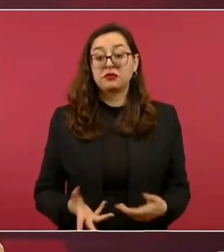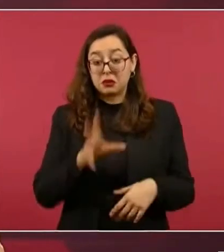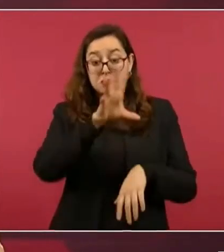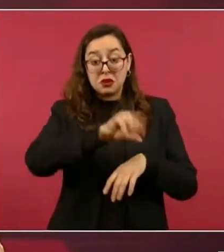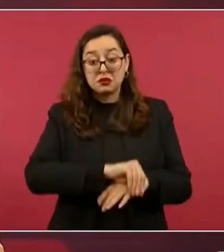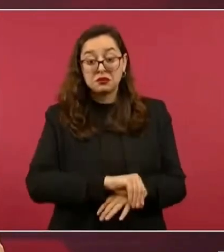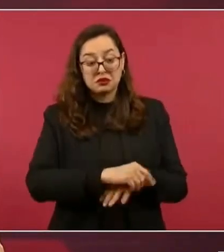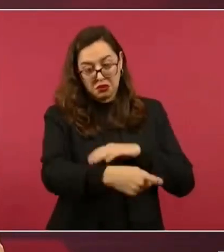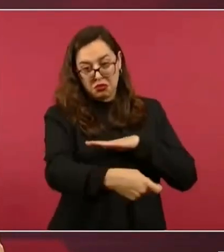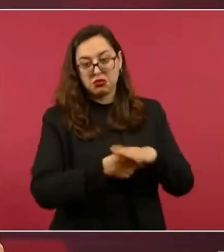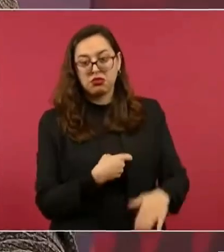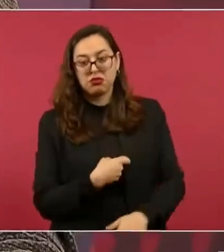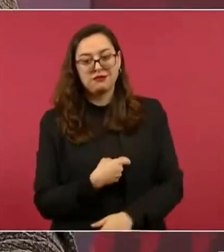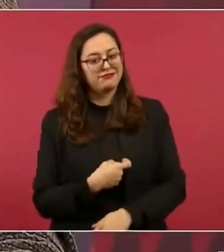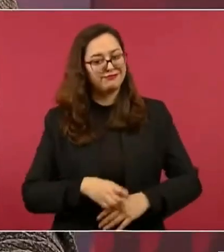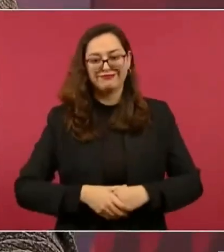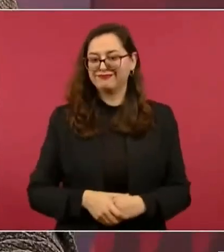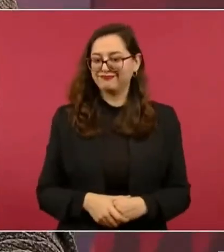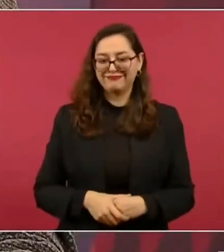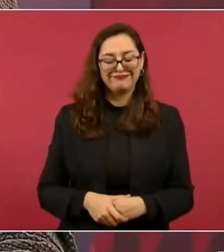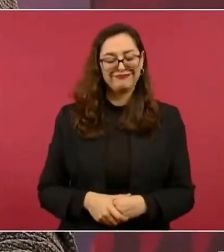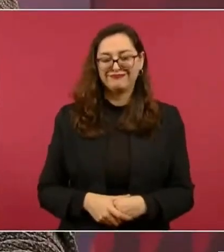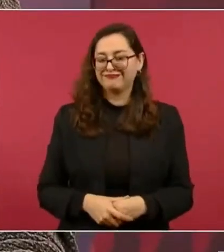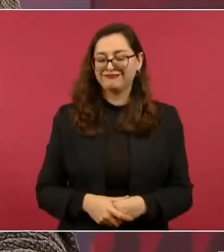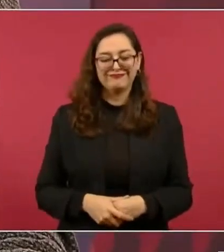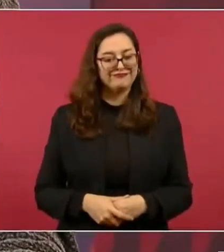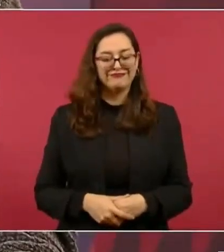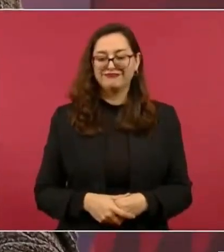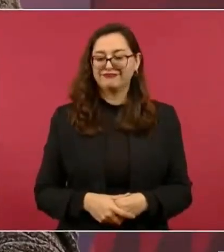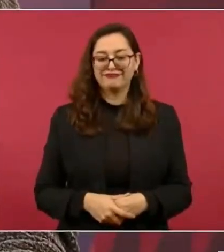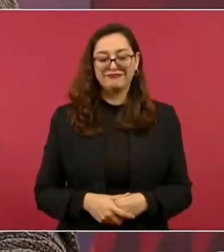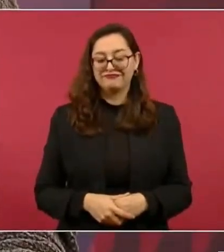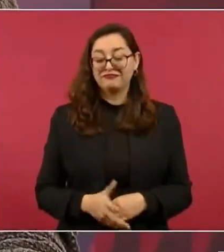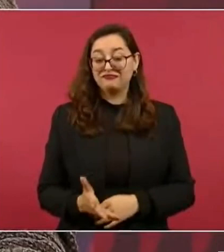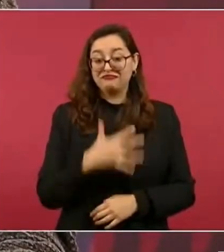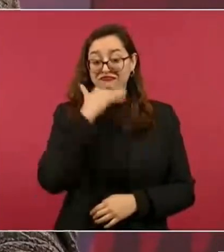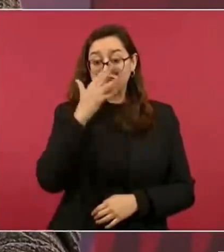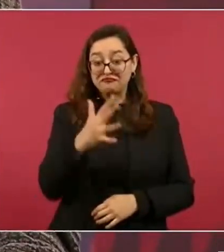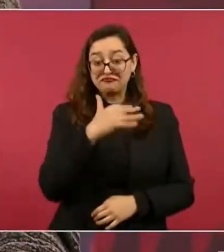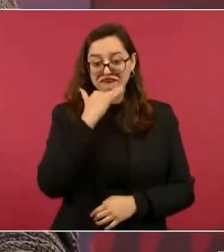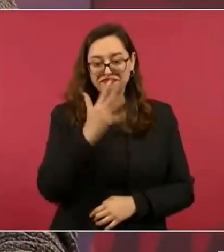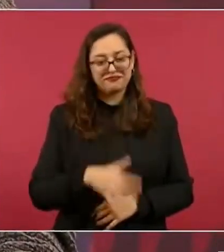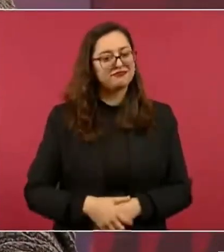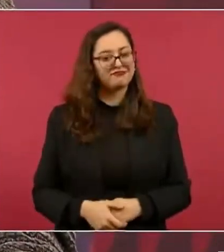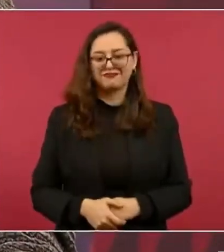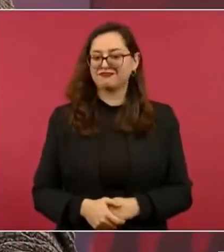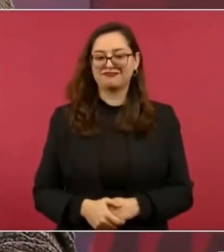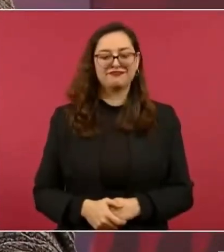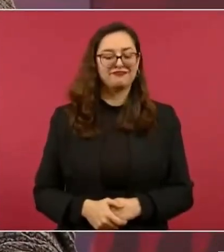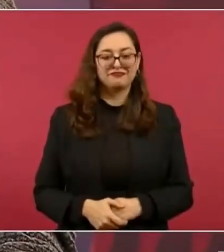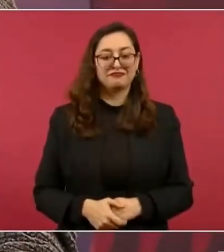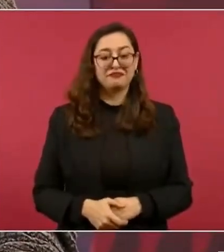y cero corrupción y cero impunidad.